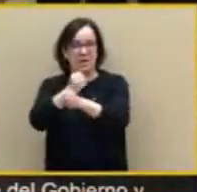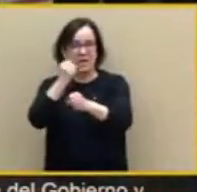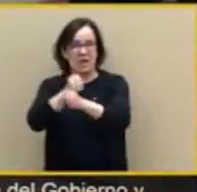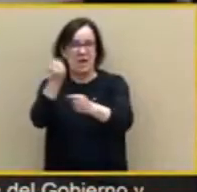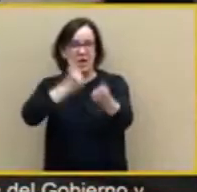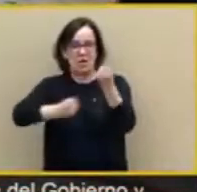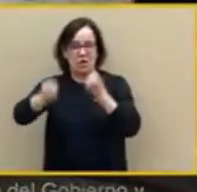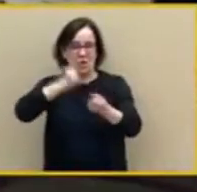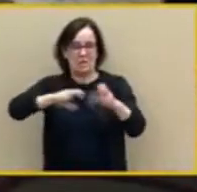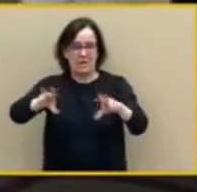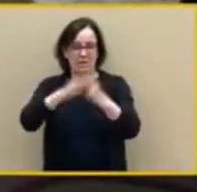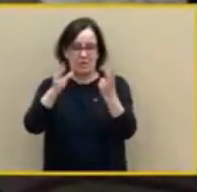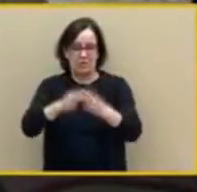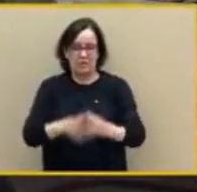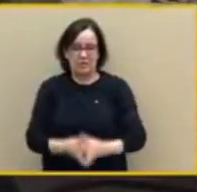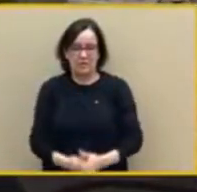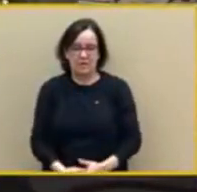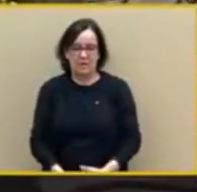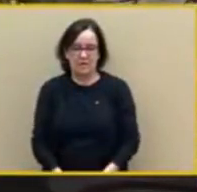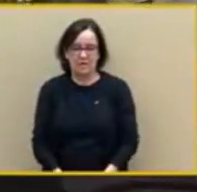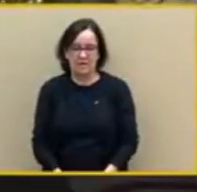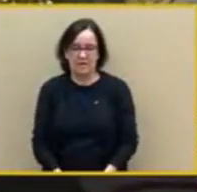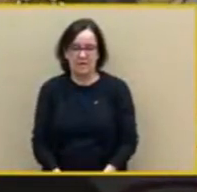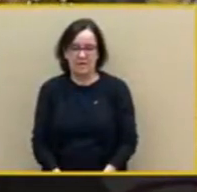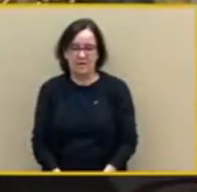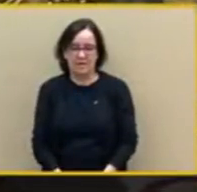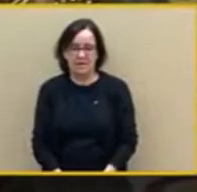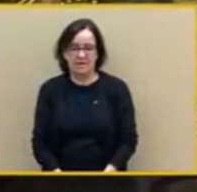¡Ojo, eh! Pues igual sí que va rápido esto, ¿eh?